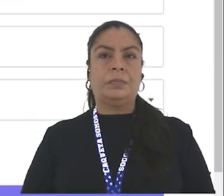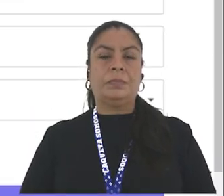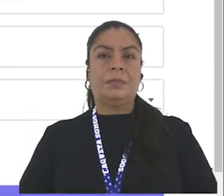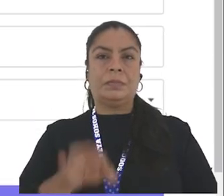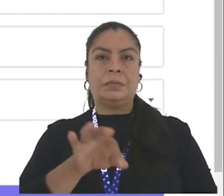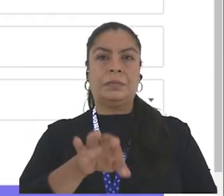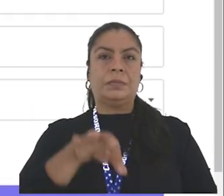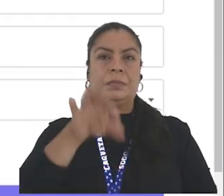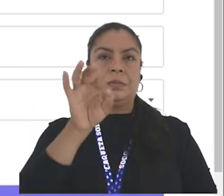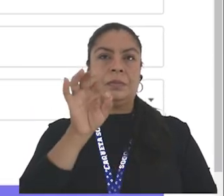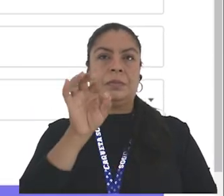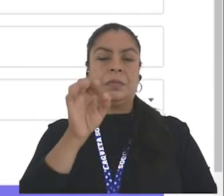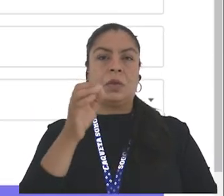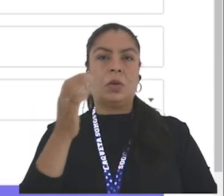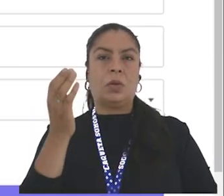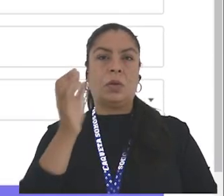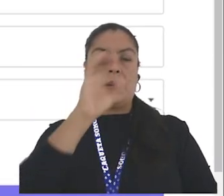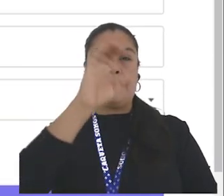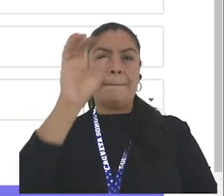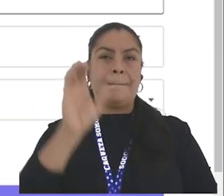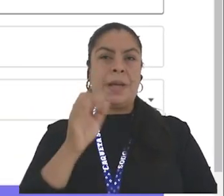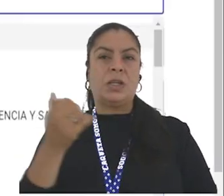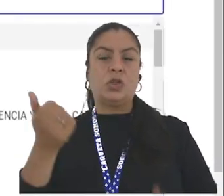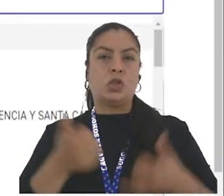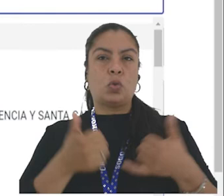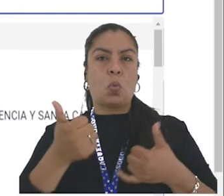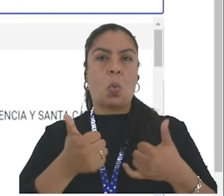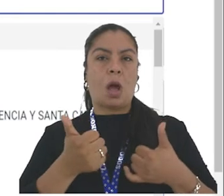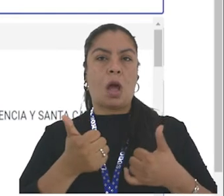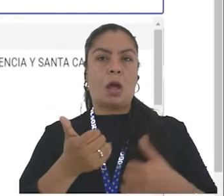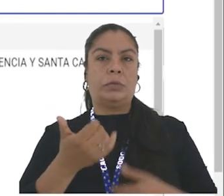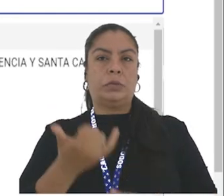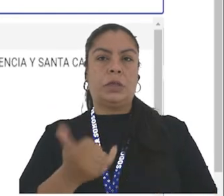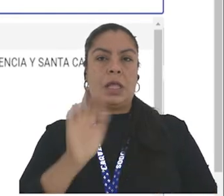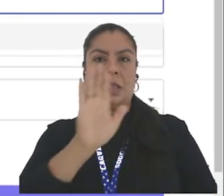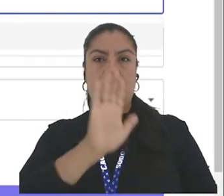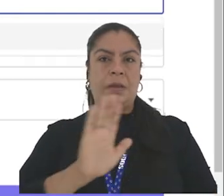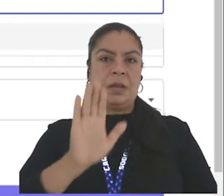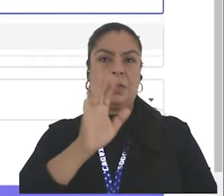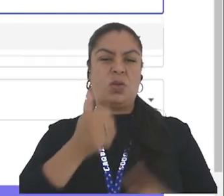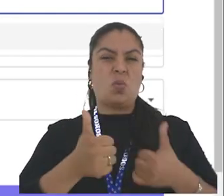seleccionamos el país en el cual nos encontramos viviendo actualmente, departamento,